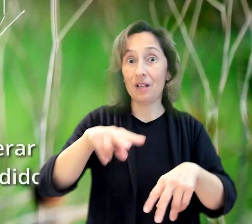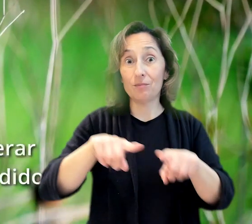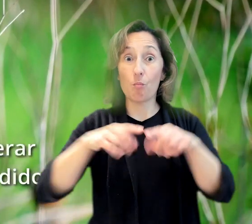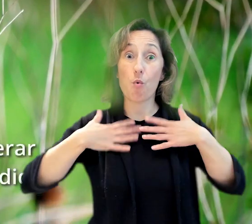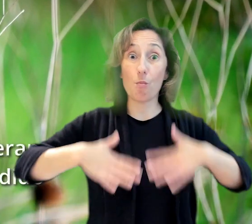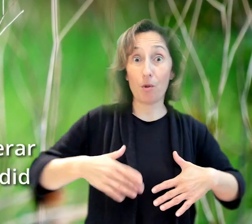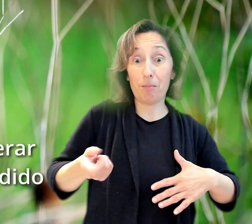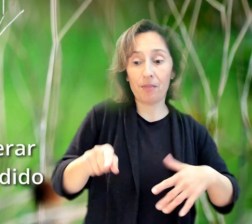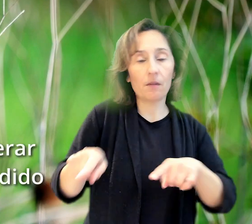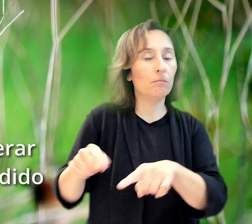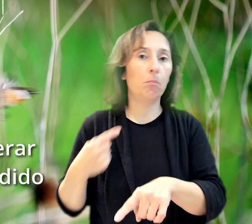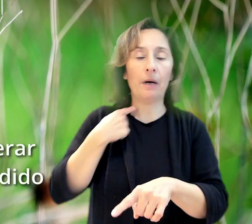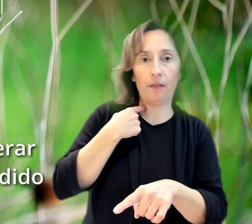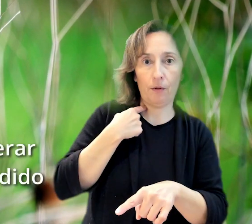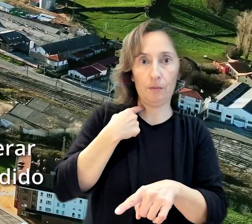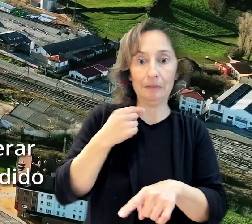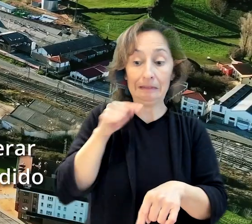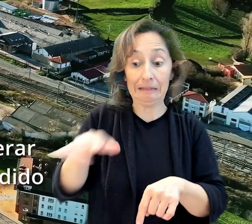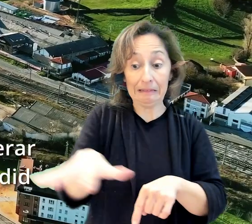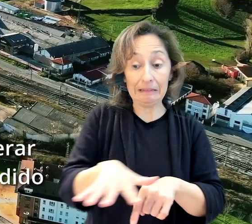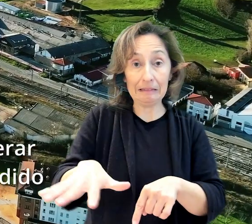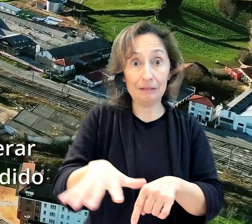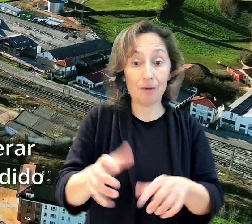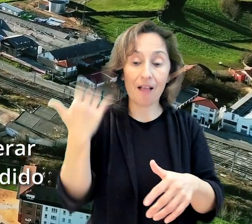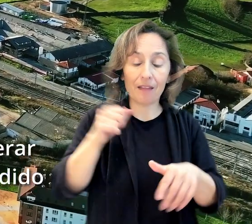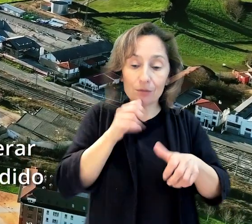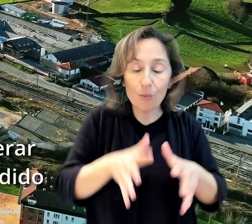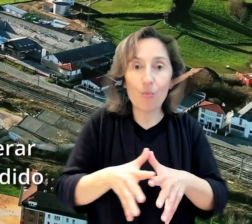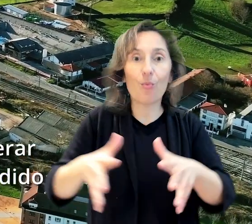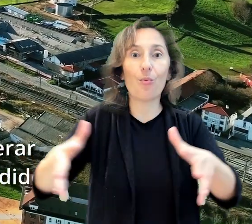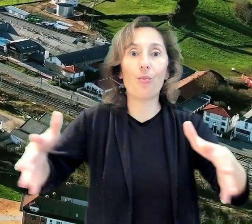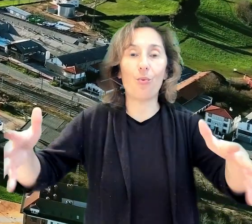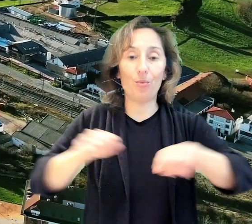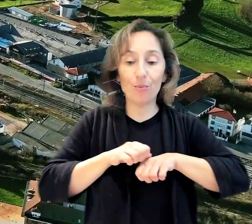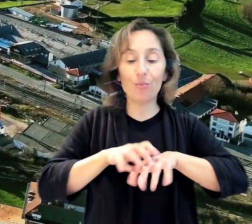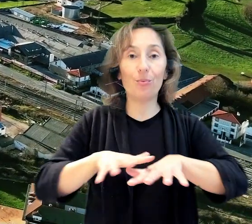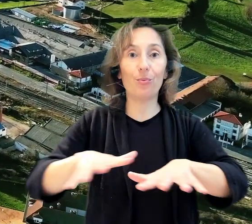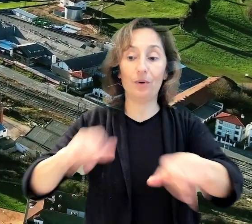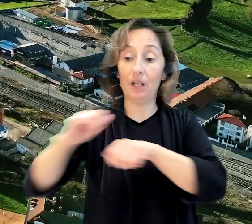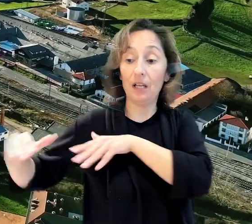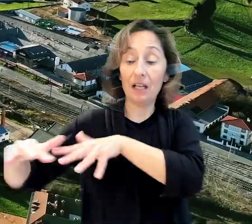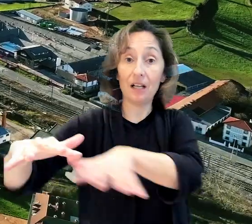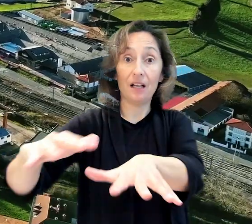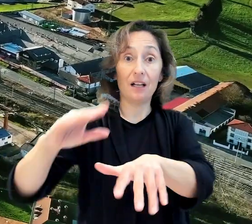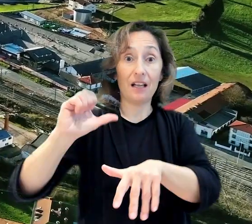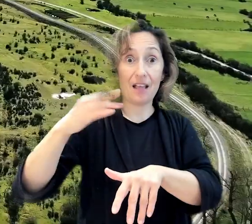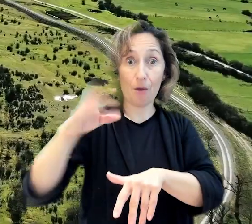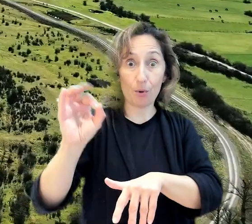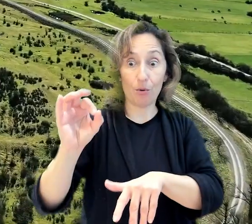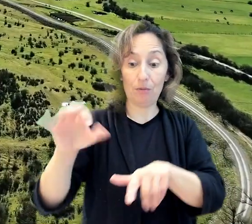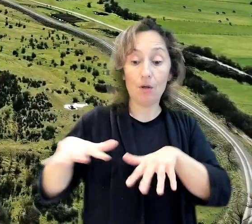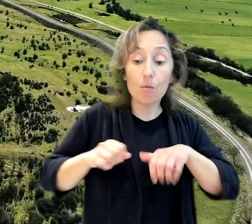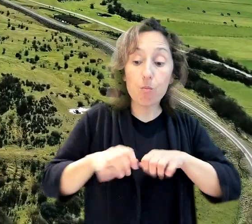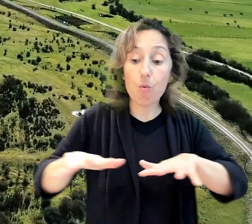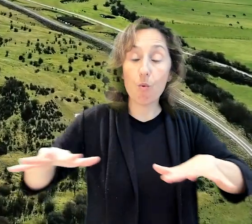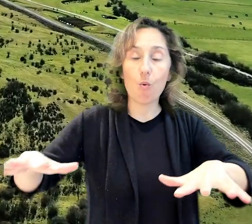Con esta actuación se trata de recuperar ese pulmón, esa expansión que ha perdido el río Íjar en su desembocadura con el Ebro,